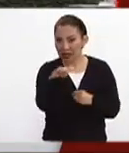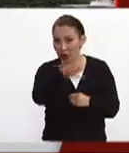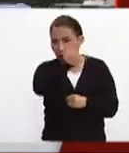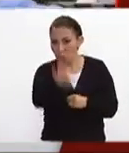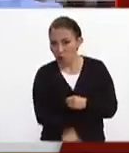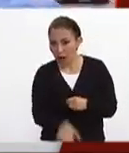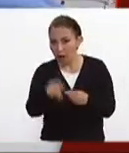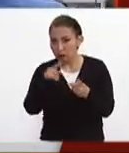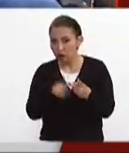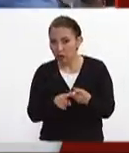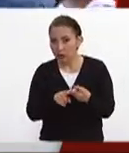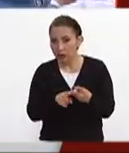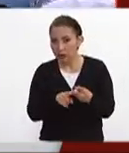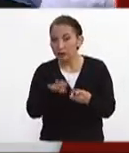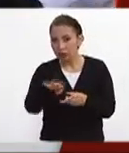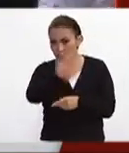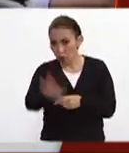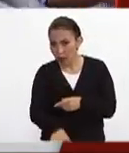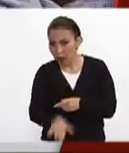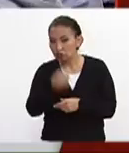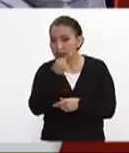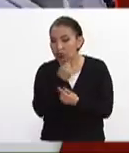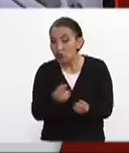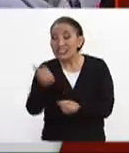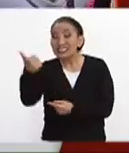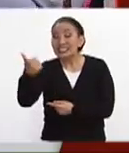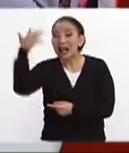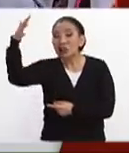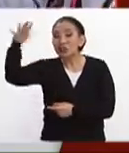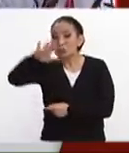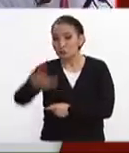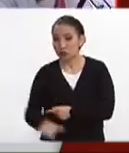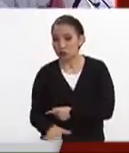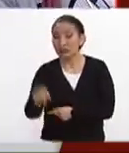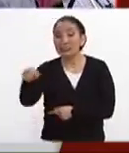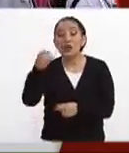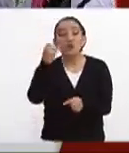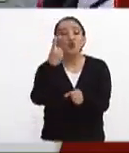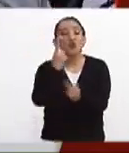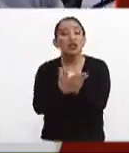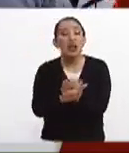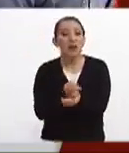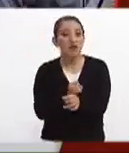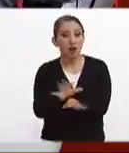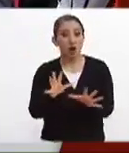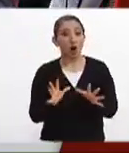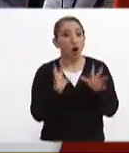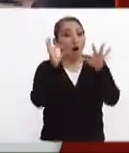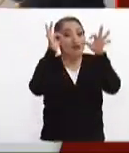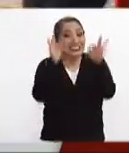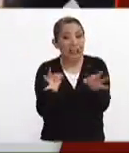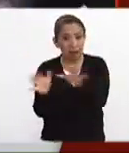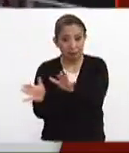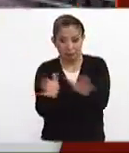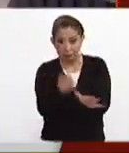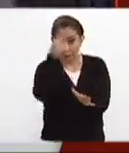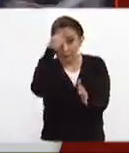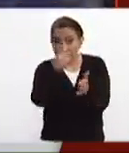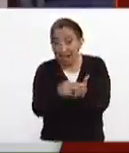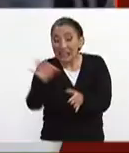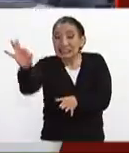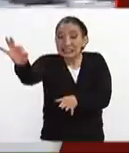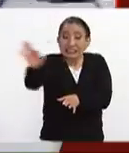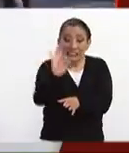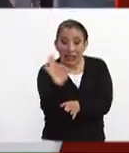muertos 19 niños muertos y 6 adultos es la única información oficial y se espera se tiene